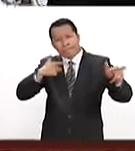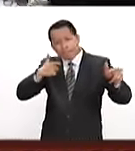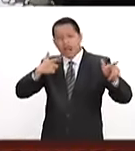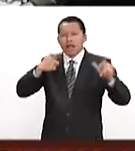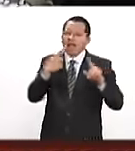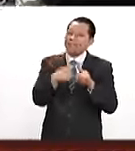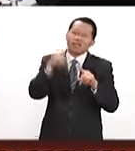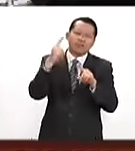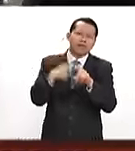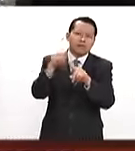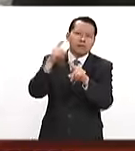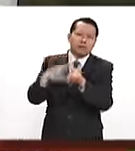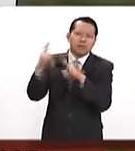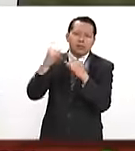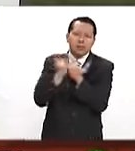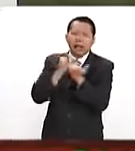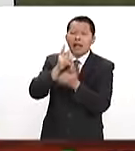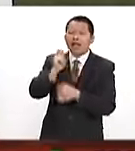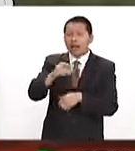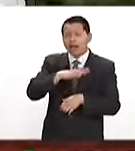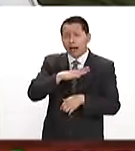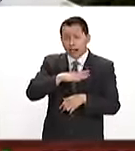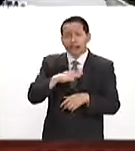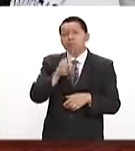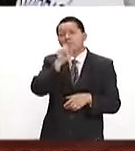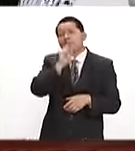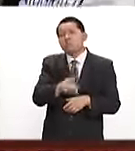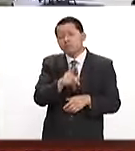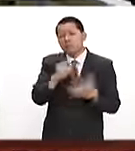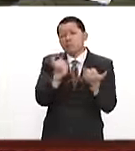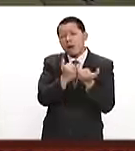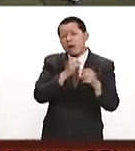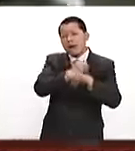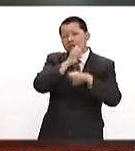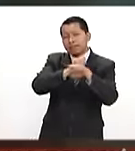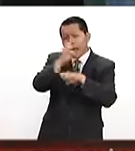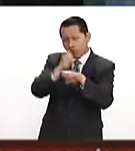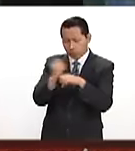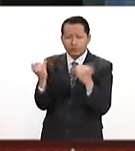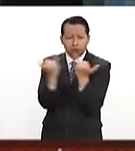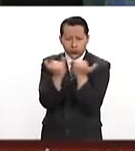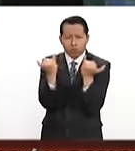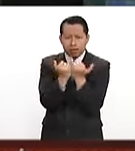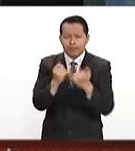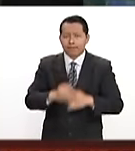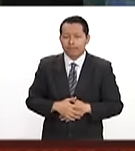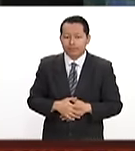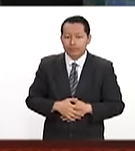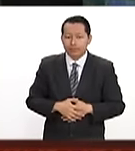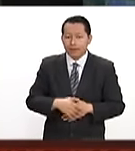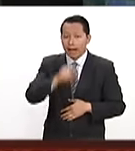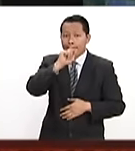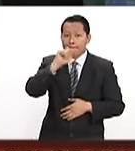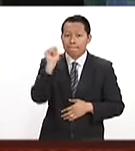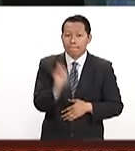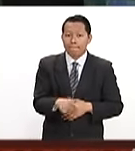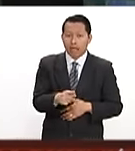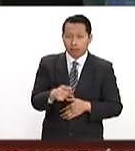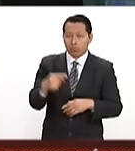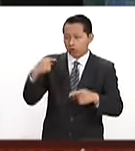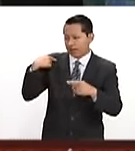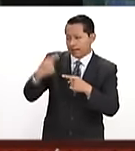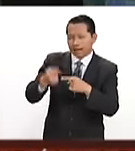y otros proyectiles se realiza de forma paralela en otras partes del país. Así también, en estos días,